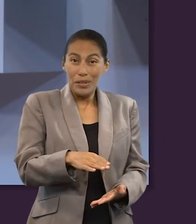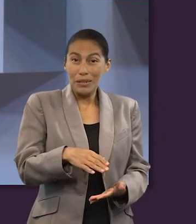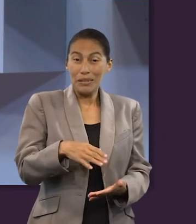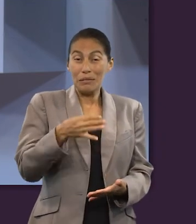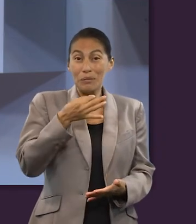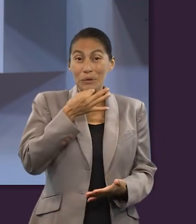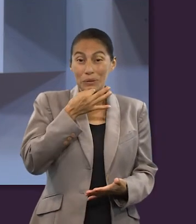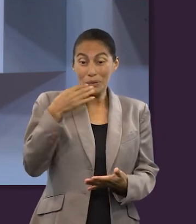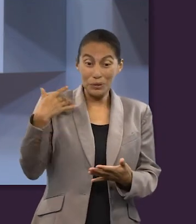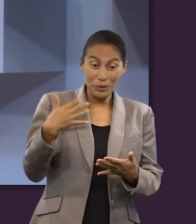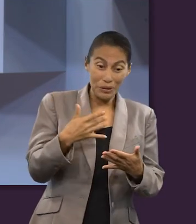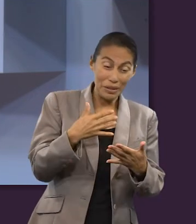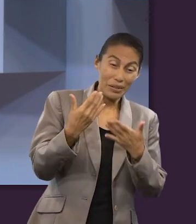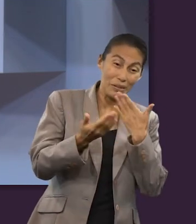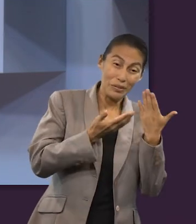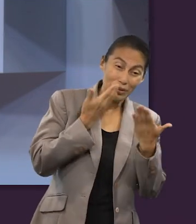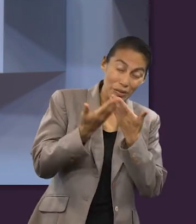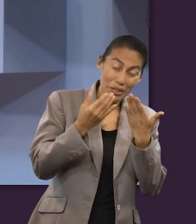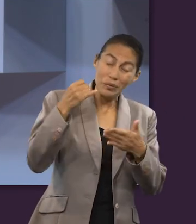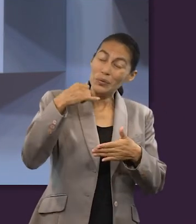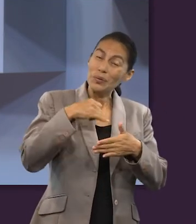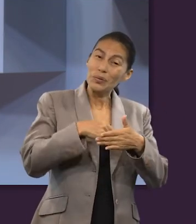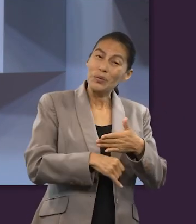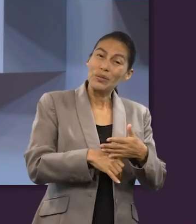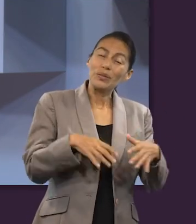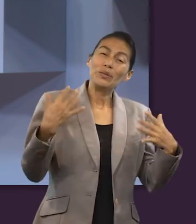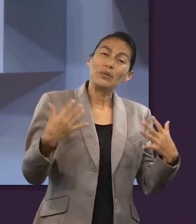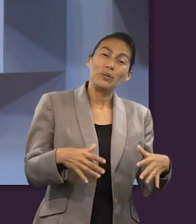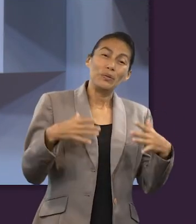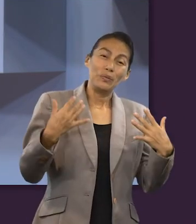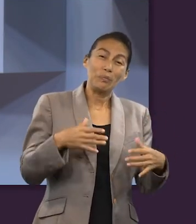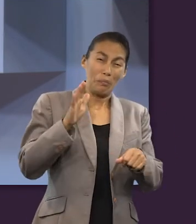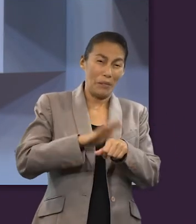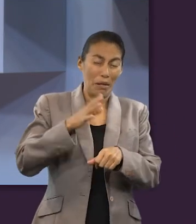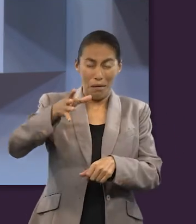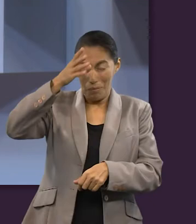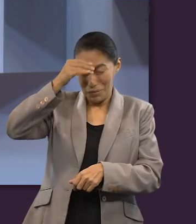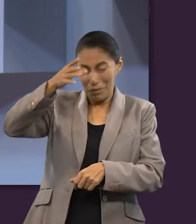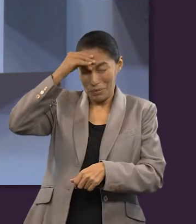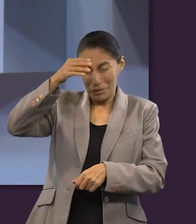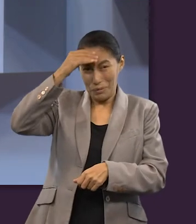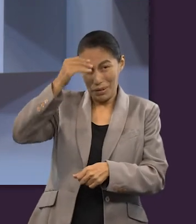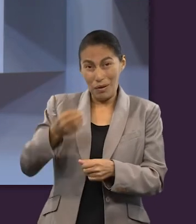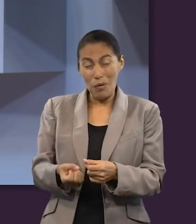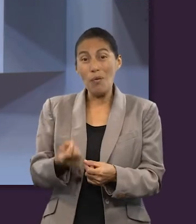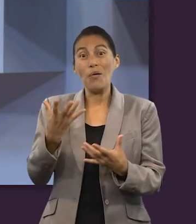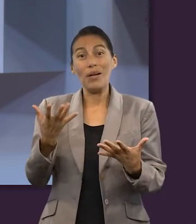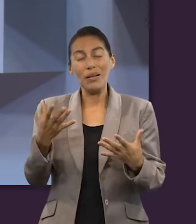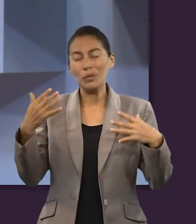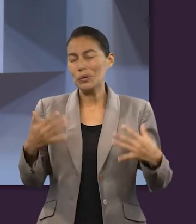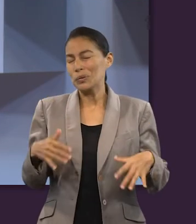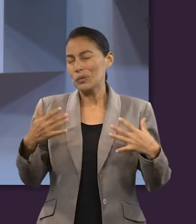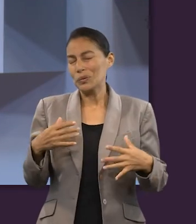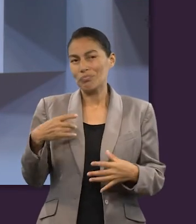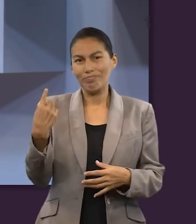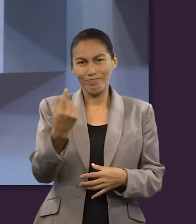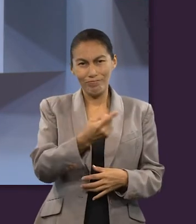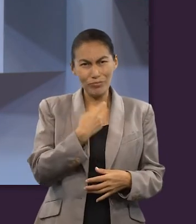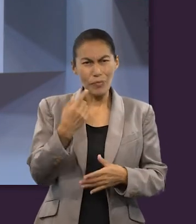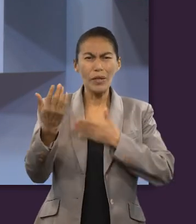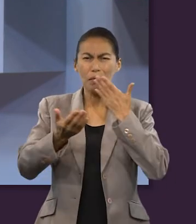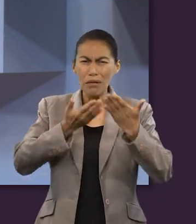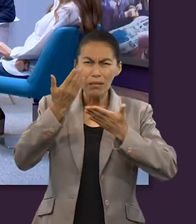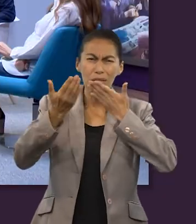nos han ido todos estos minutos analizando y profundizando cuánto más podríamos aprender si dedicáramos un buen tiempo a estudiar